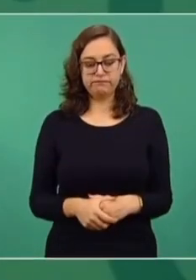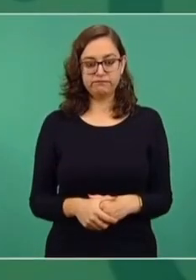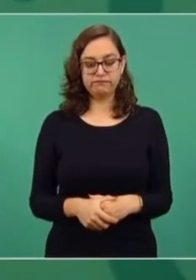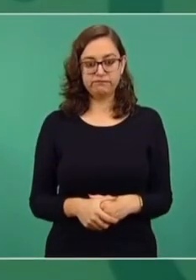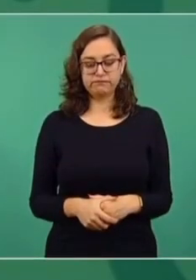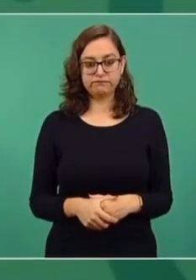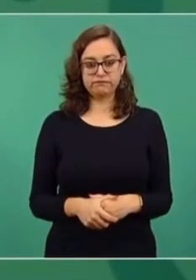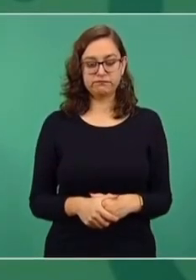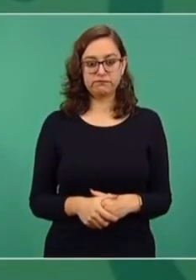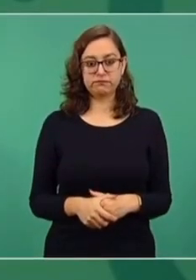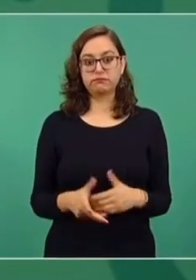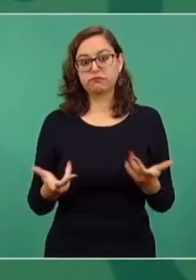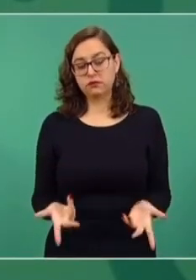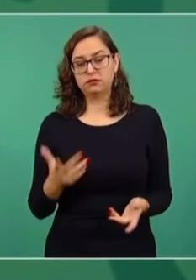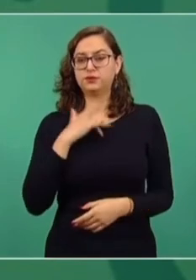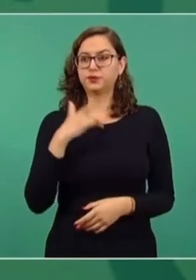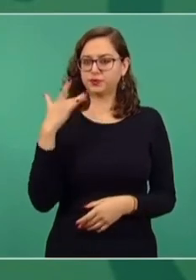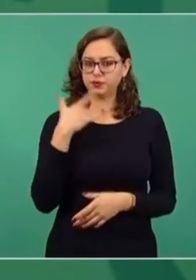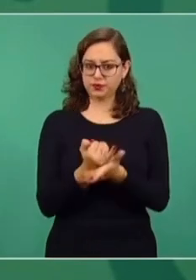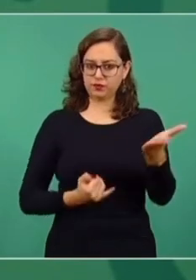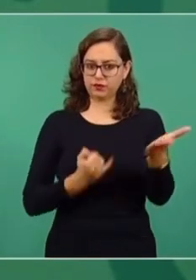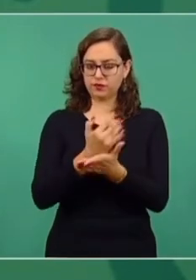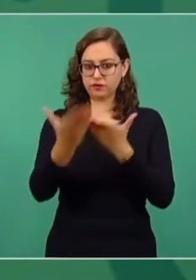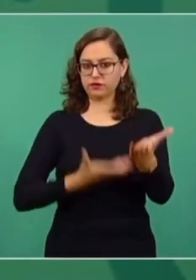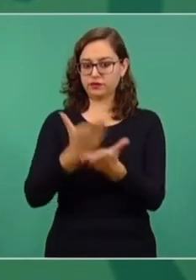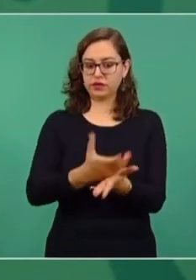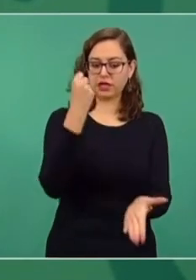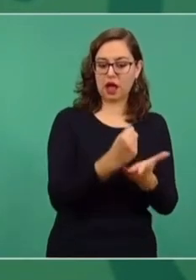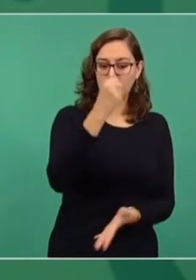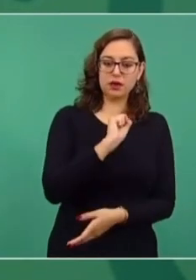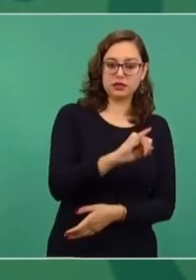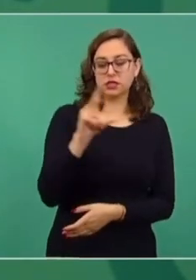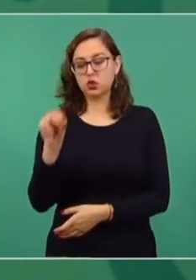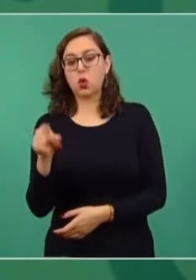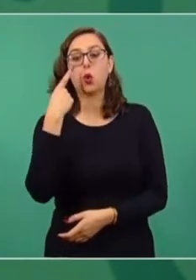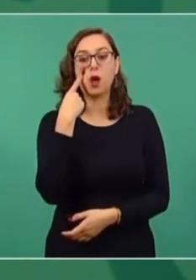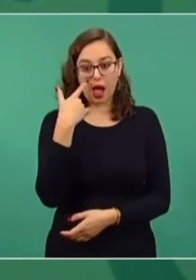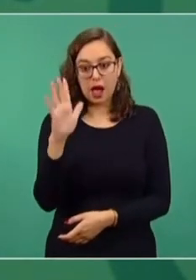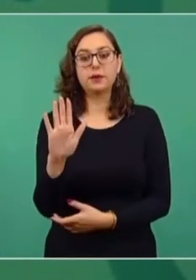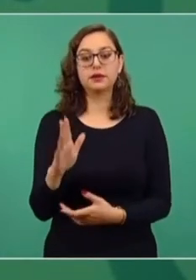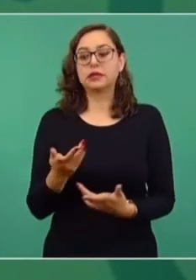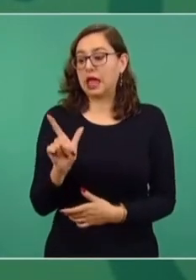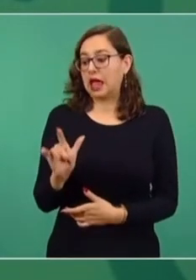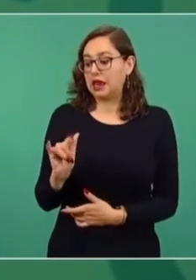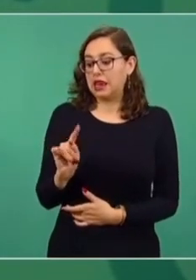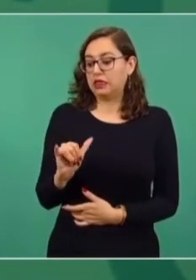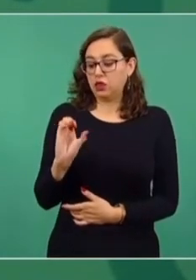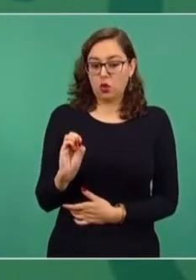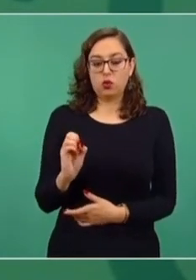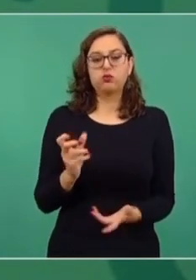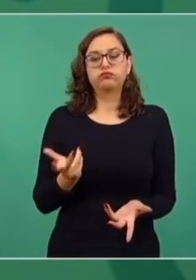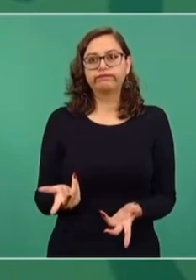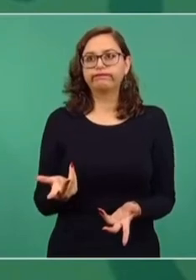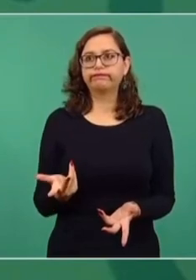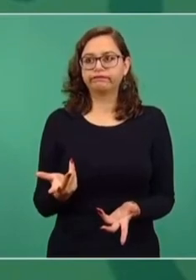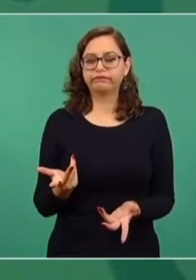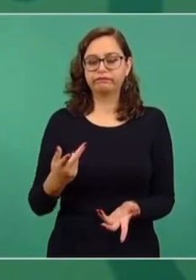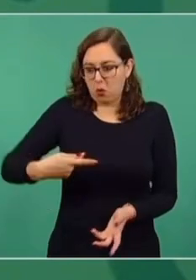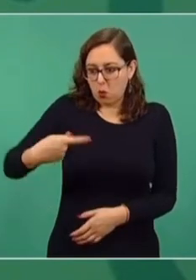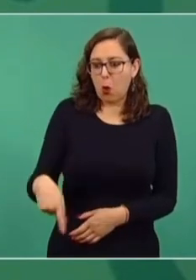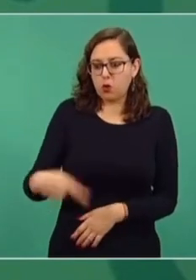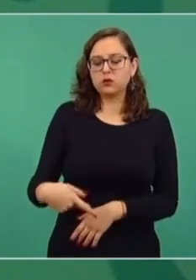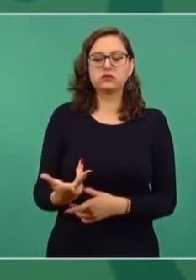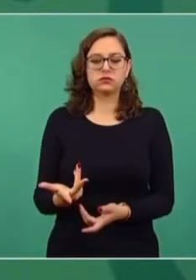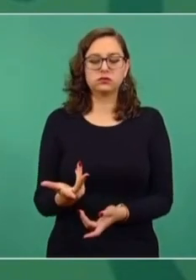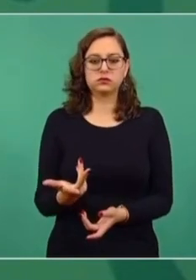decidiendo, si se aprueba la iniciativa que enviamos, de que el litio sea un mineral